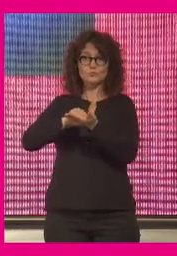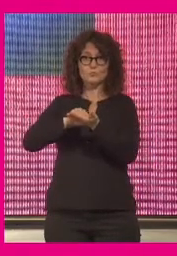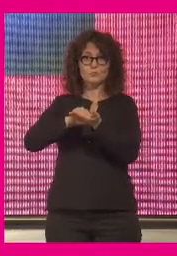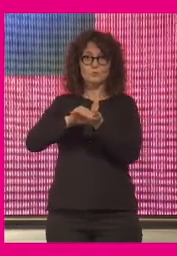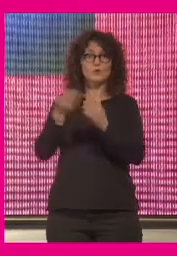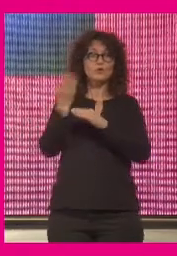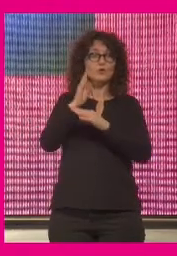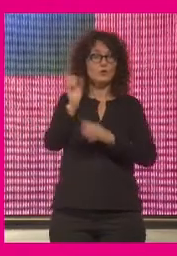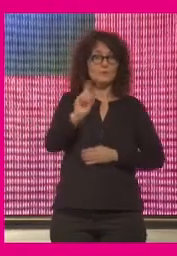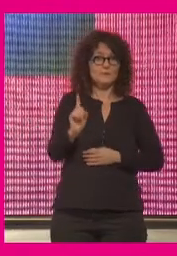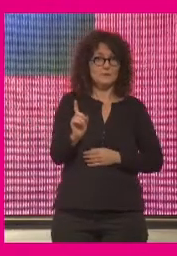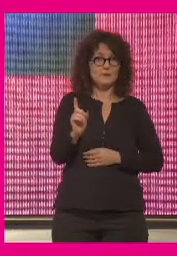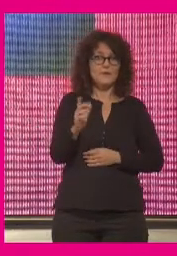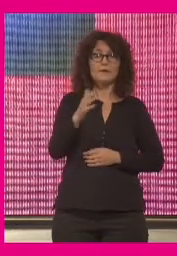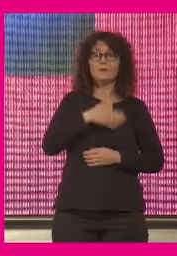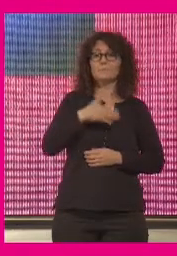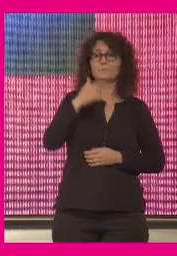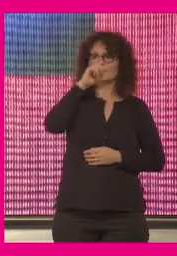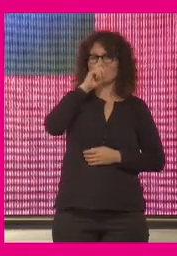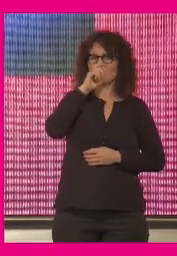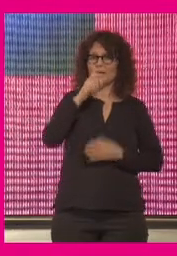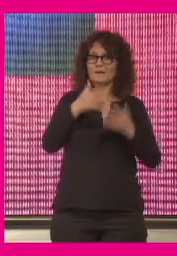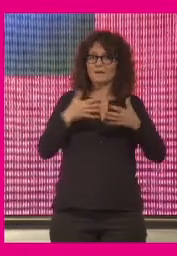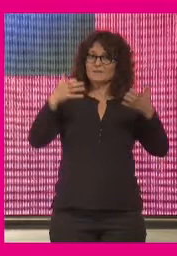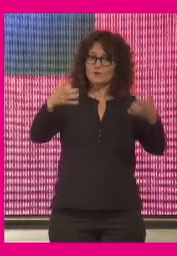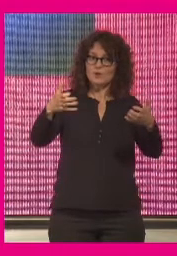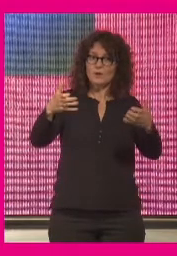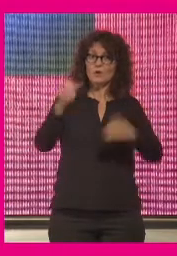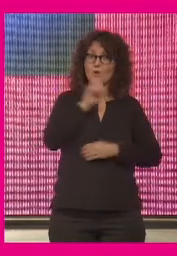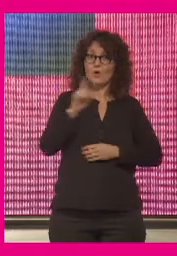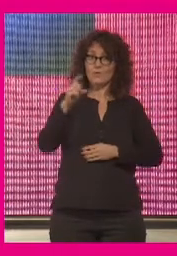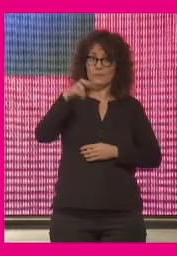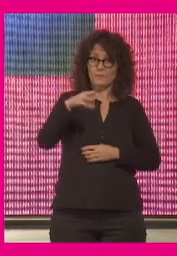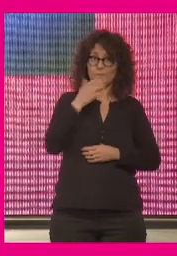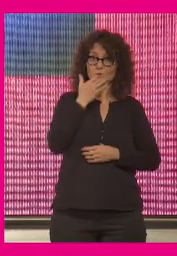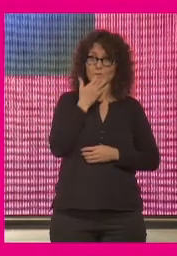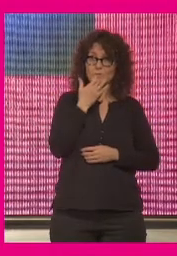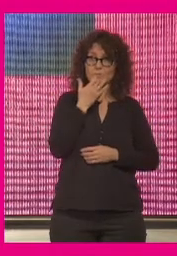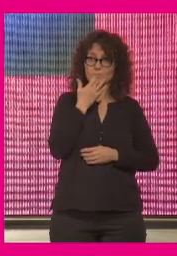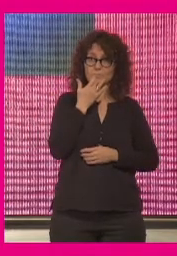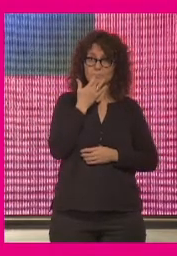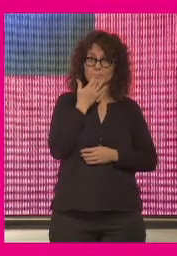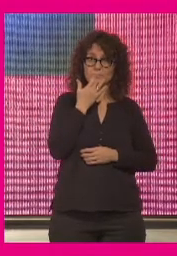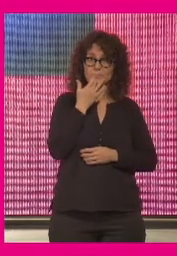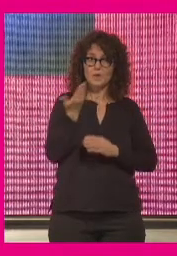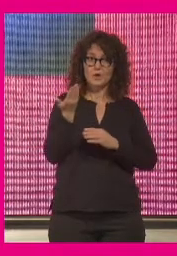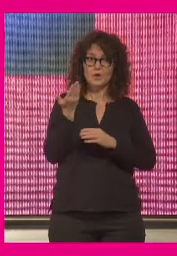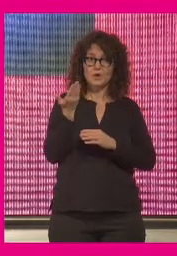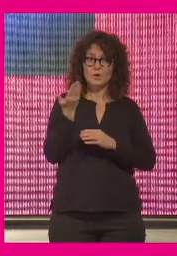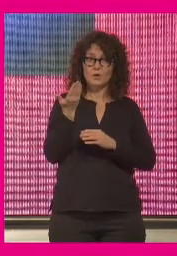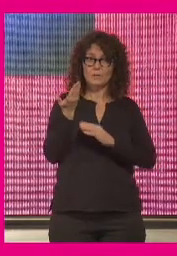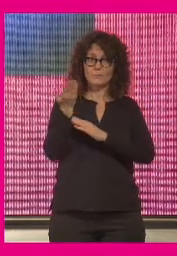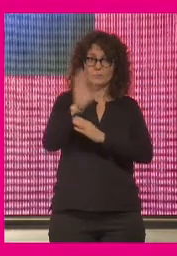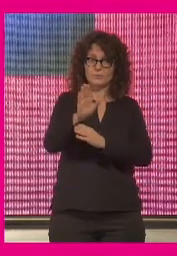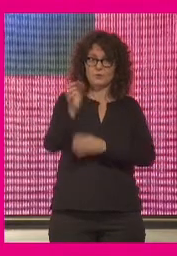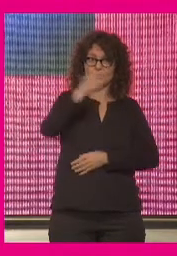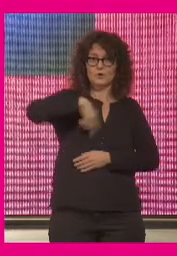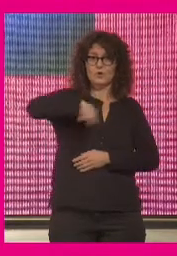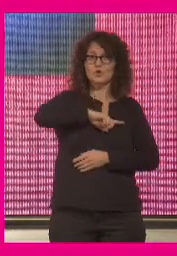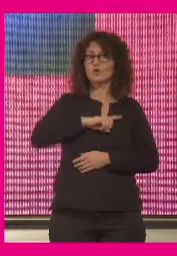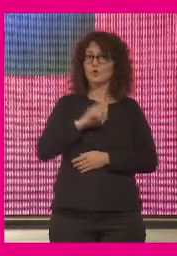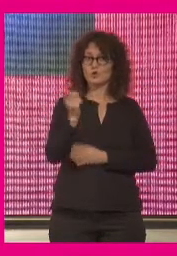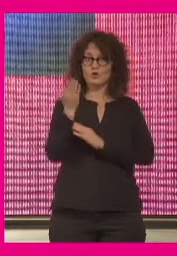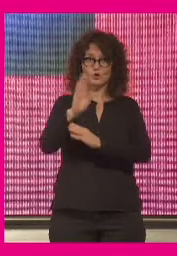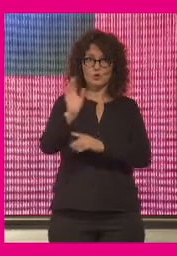recordaréis aquel eslogan del 11M no nos representa bueno yo me preguntaría también ahora